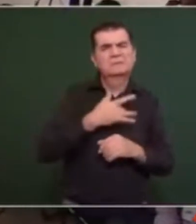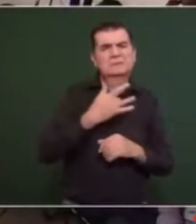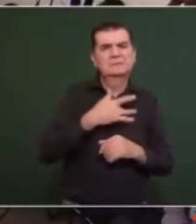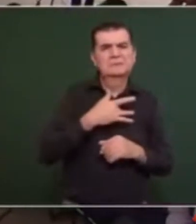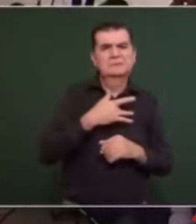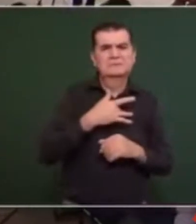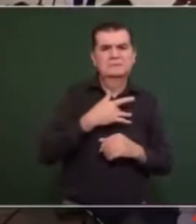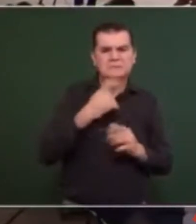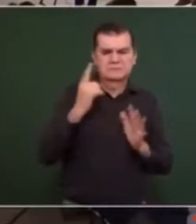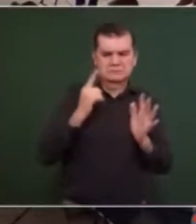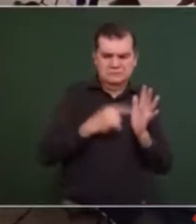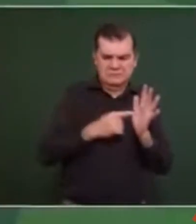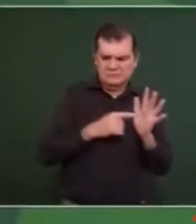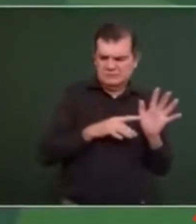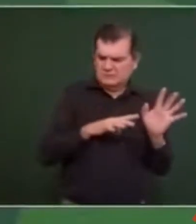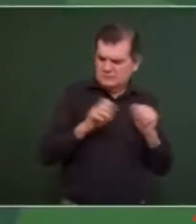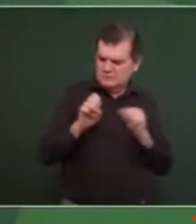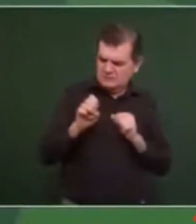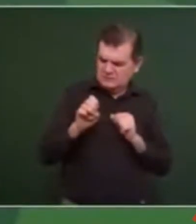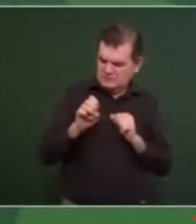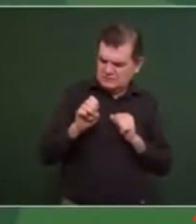1978,